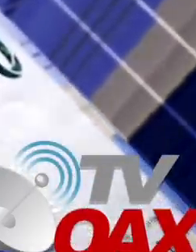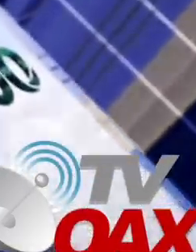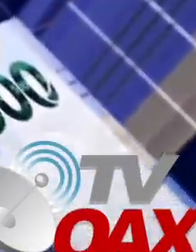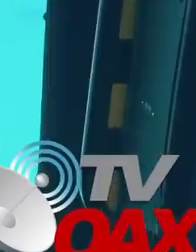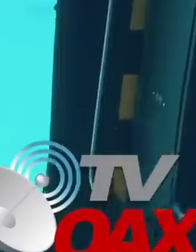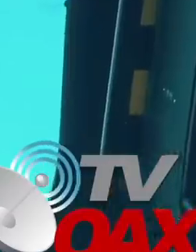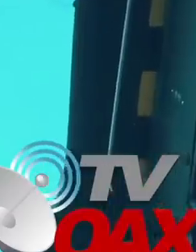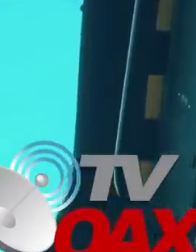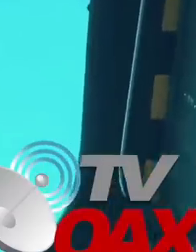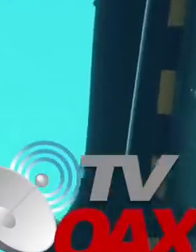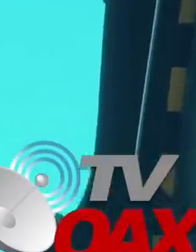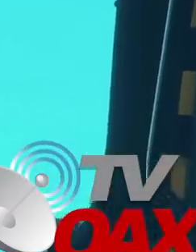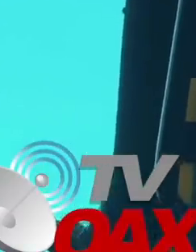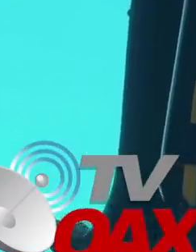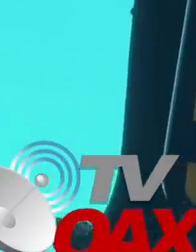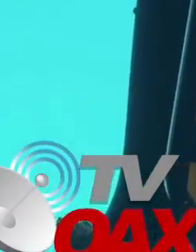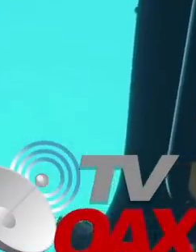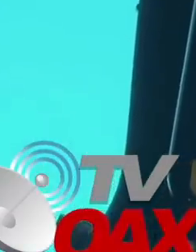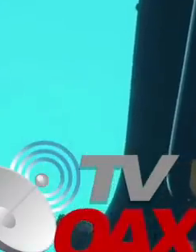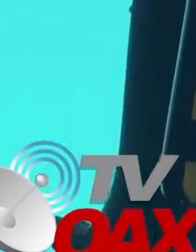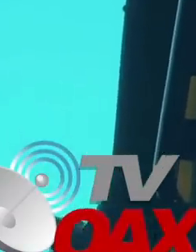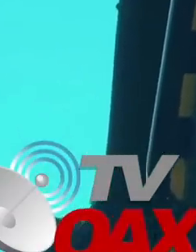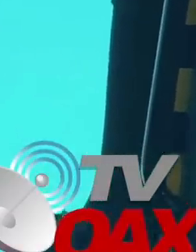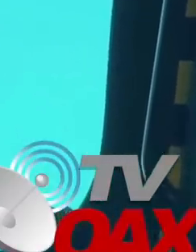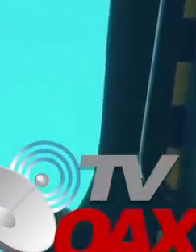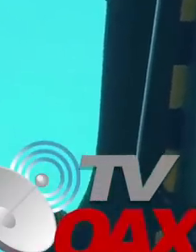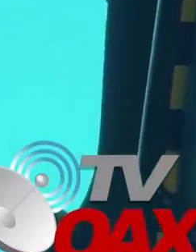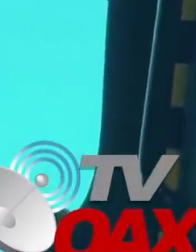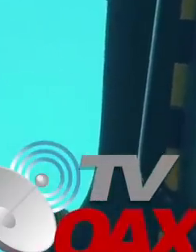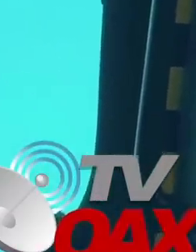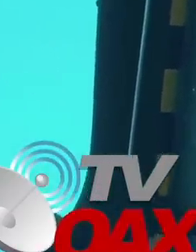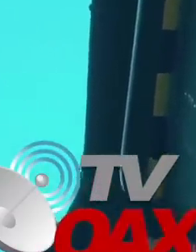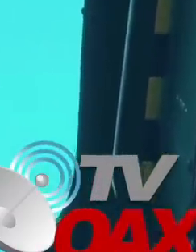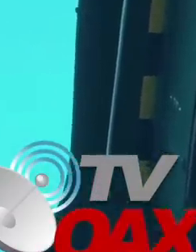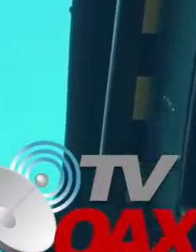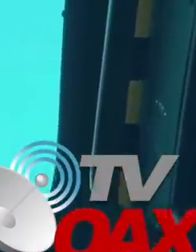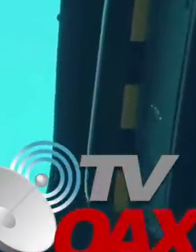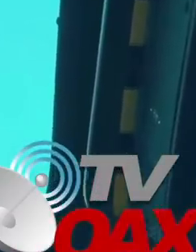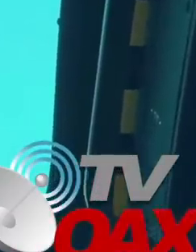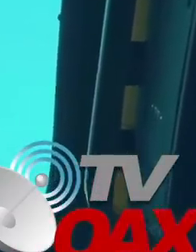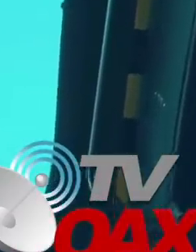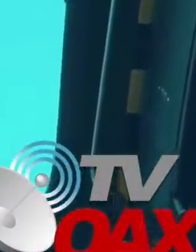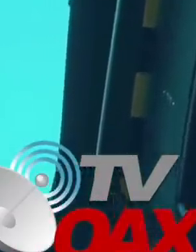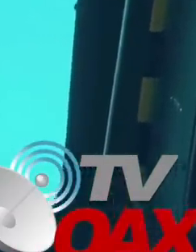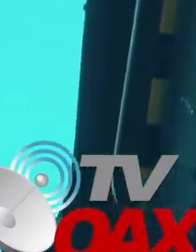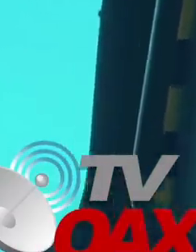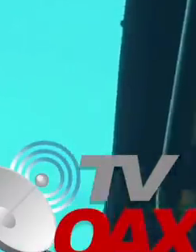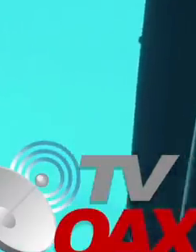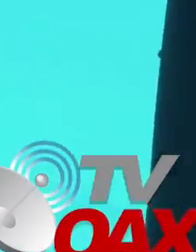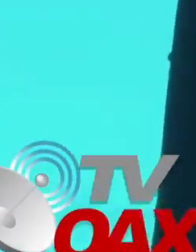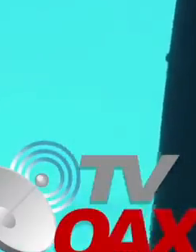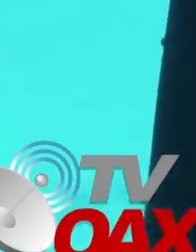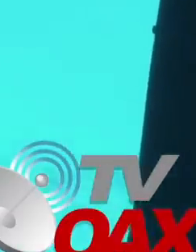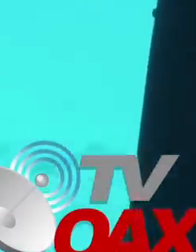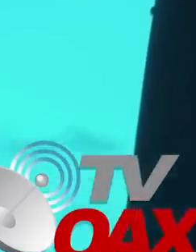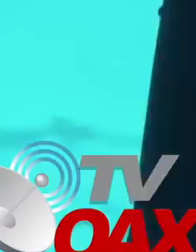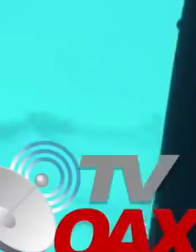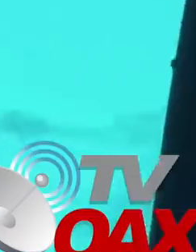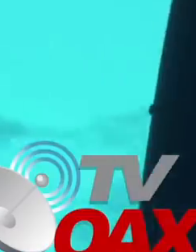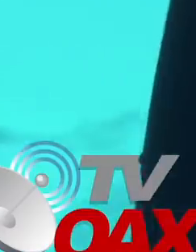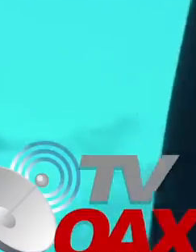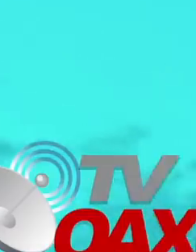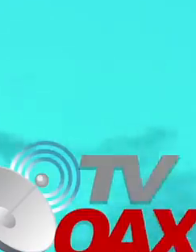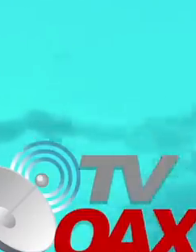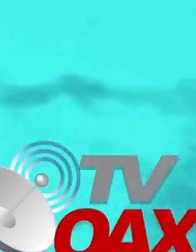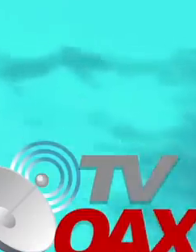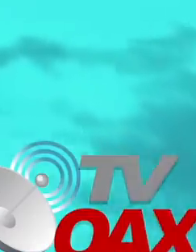El pasado 2 de mayo, el presidente de México reveló que al realizar un vuelo sorpresa en helicóptero en la zona,